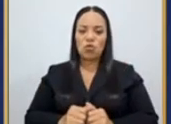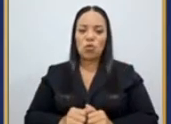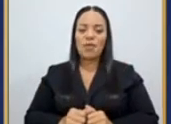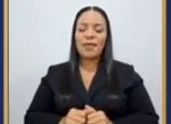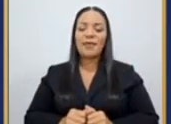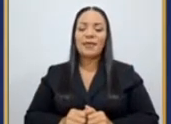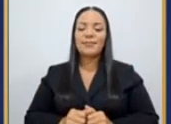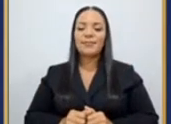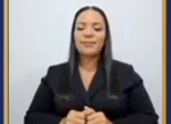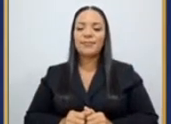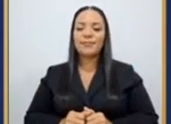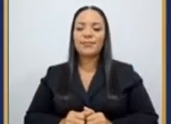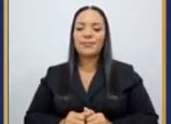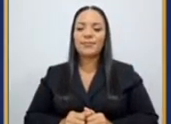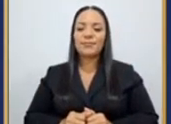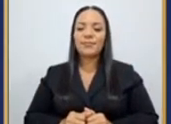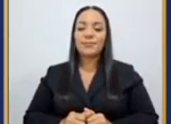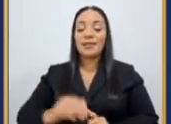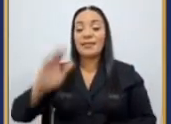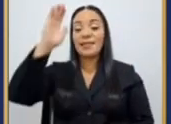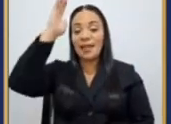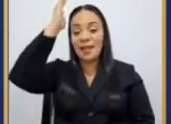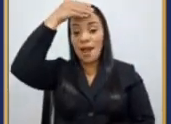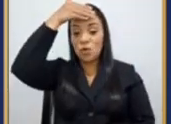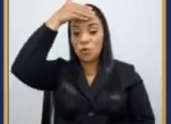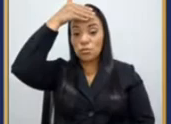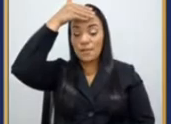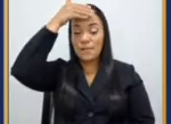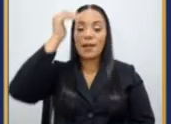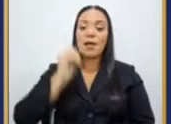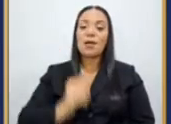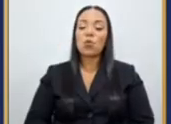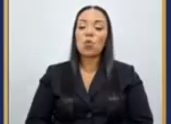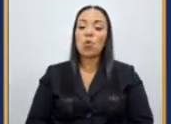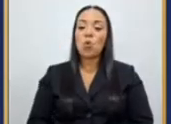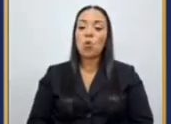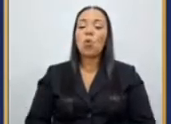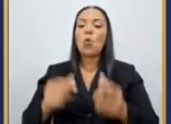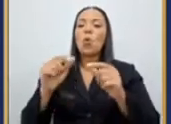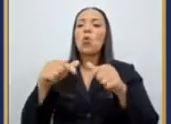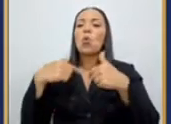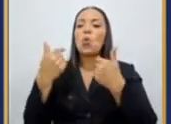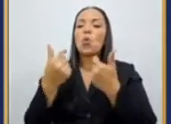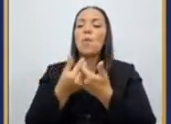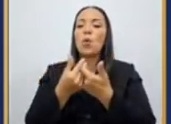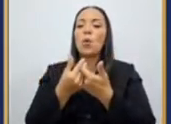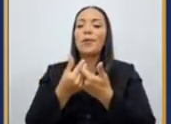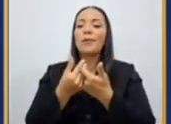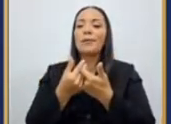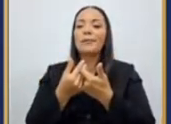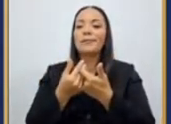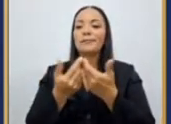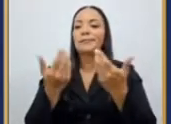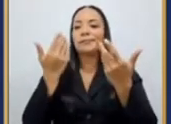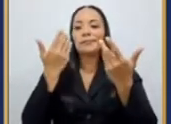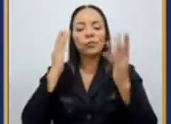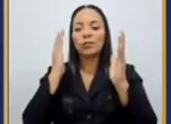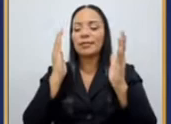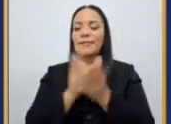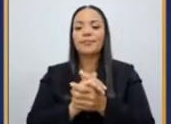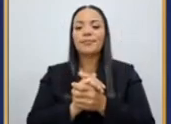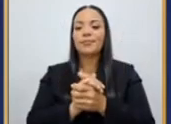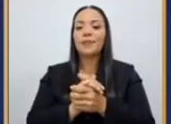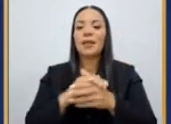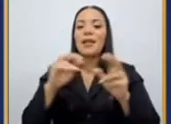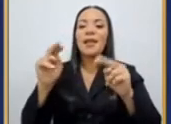Carlos Alvarado y del grupo, no sé, que firmaron, el grupo